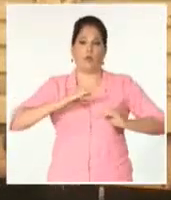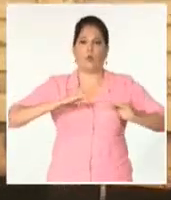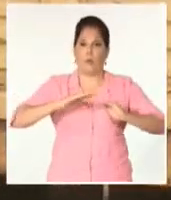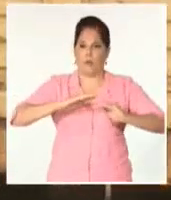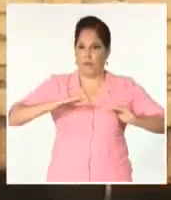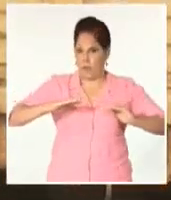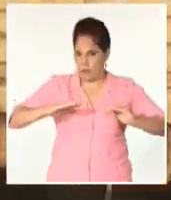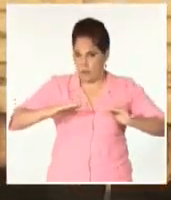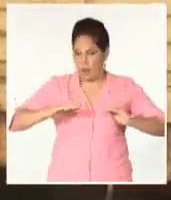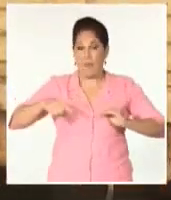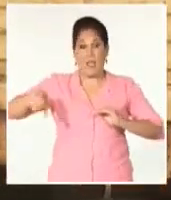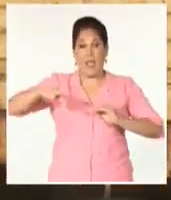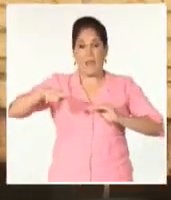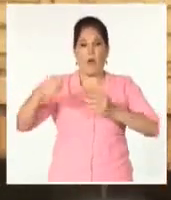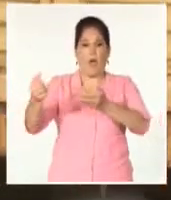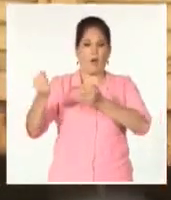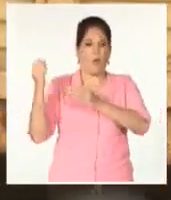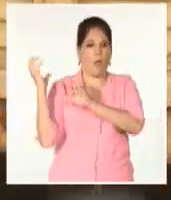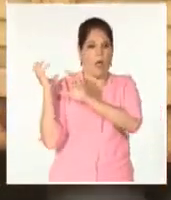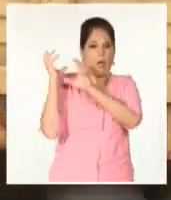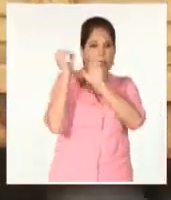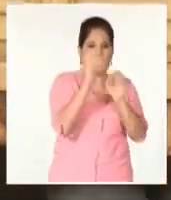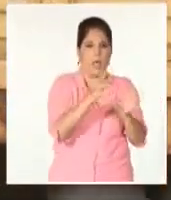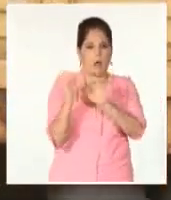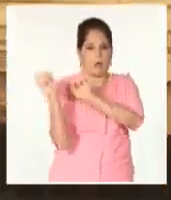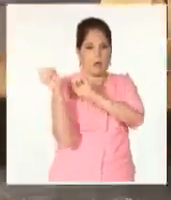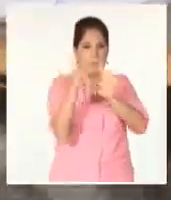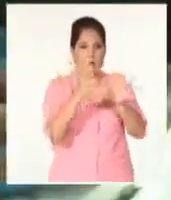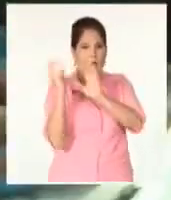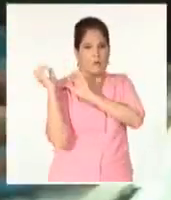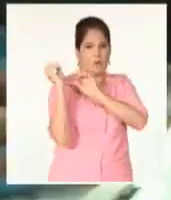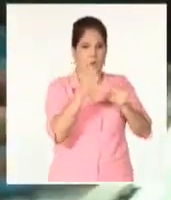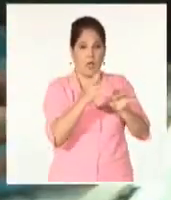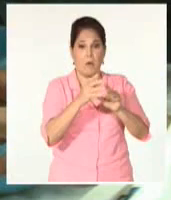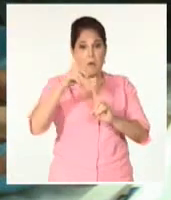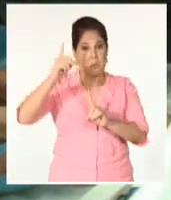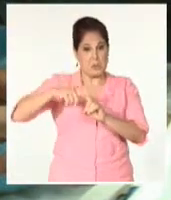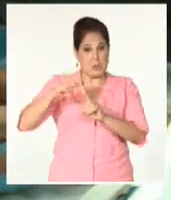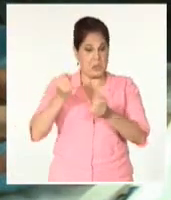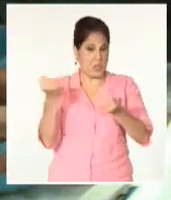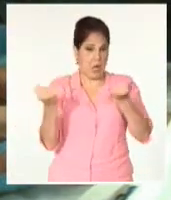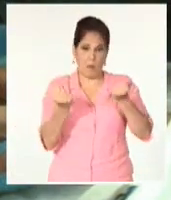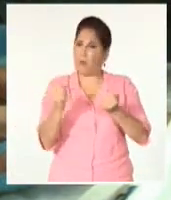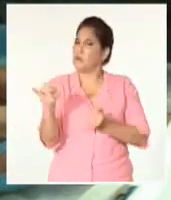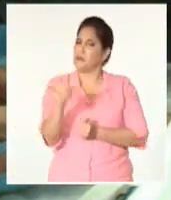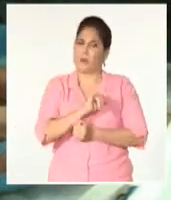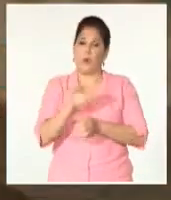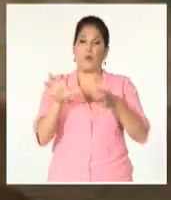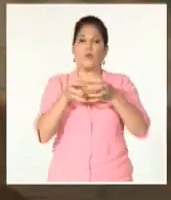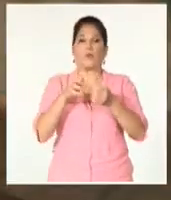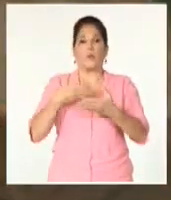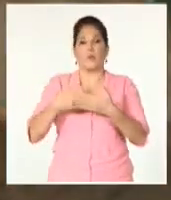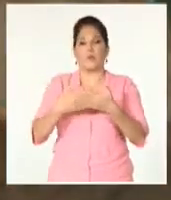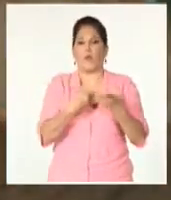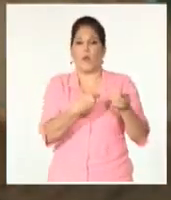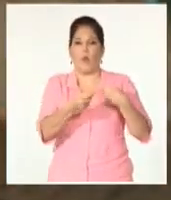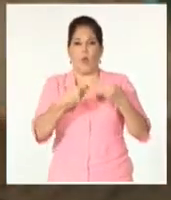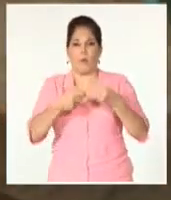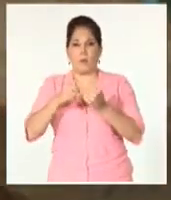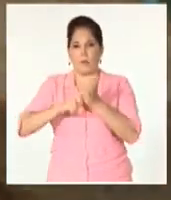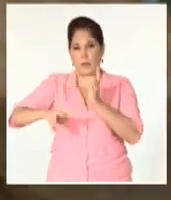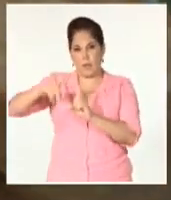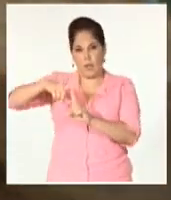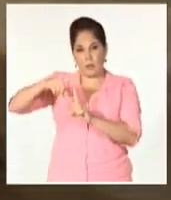los compañeros de transporte también han participado, el sindicato de transporte. Autoridades del grupo empresarial de comercio en las Tunas